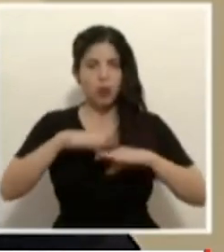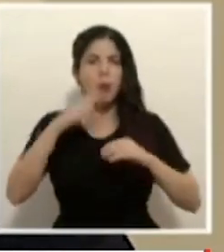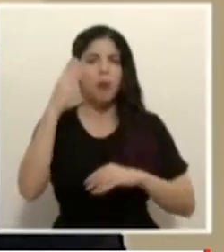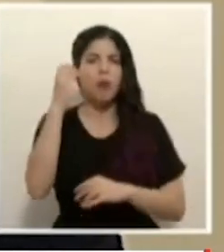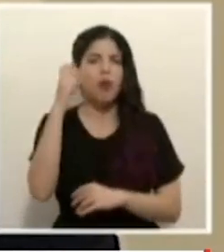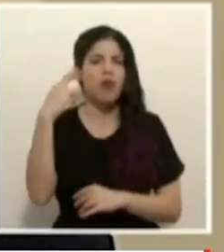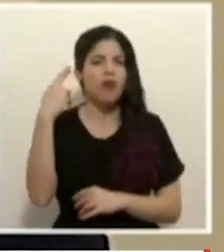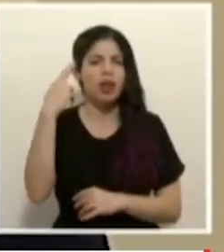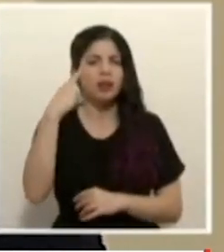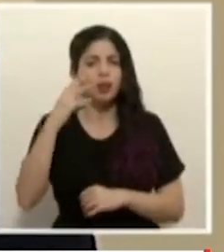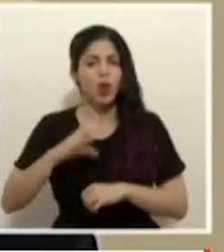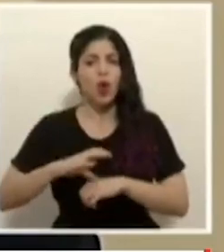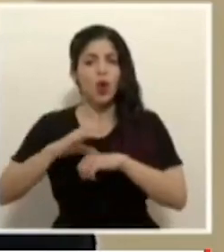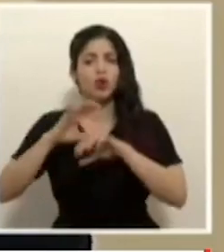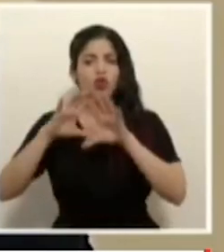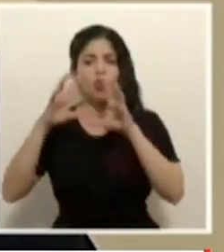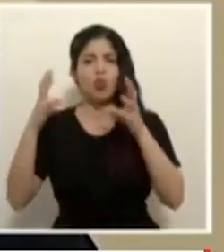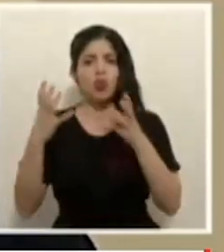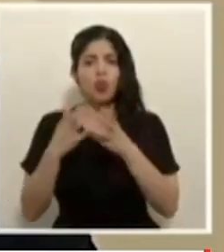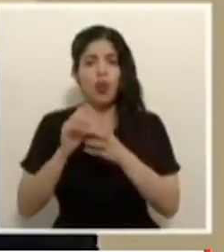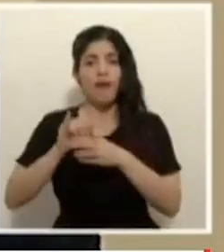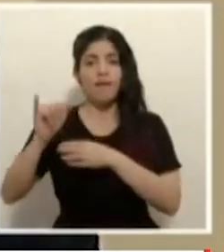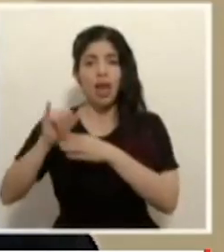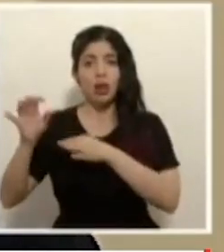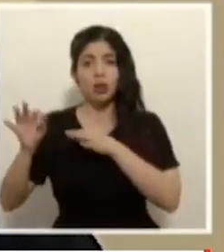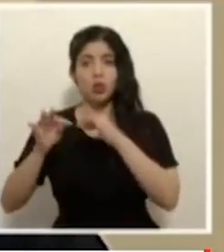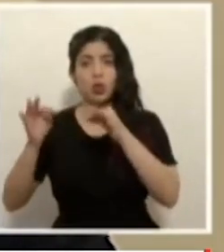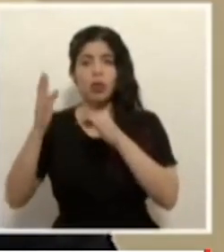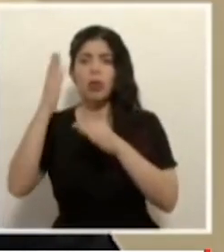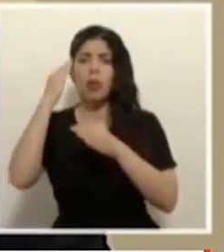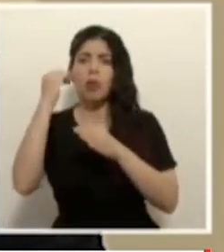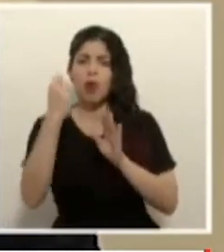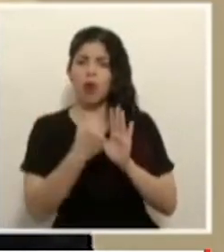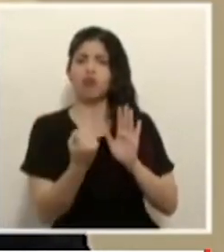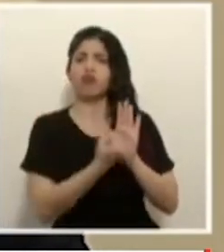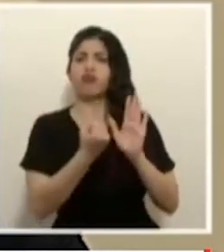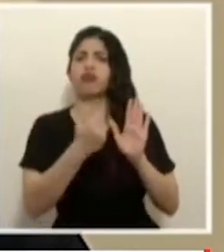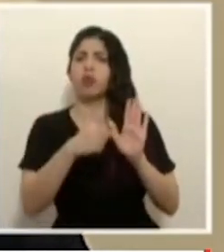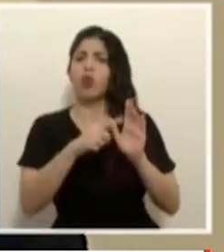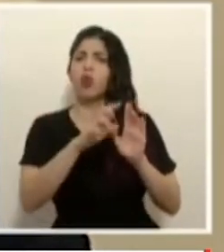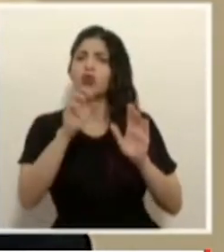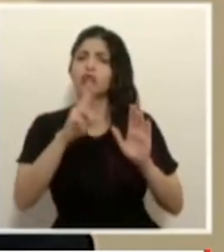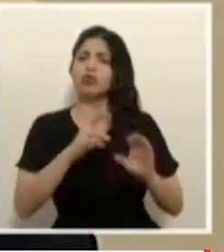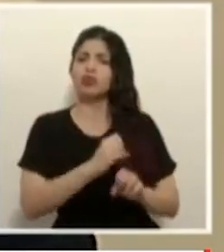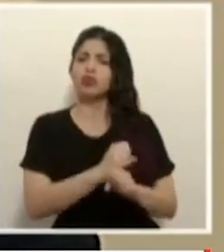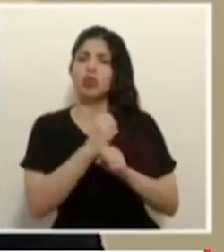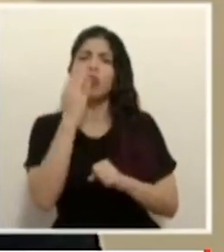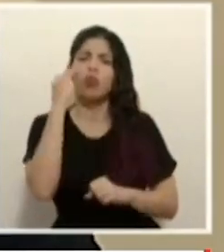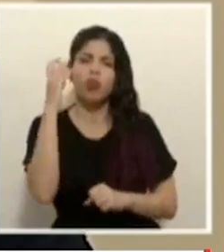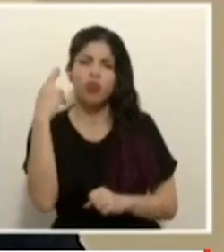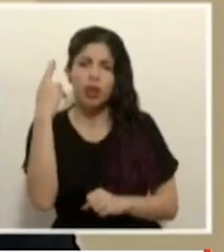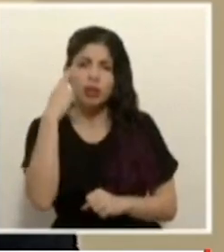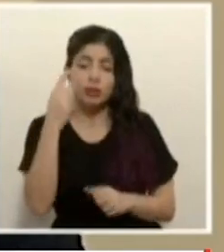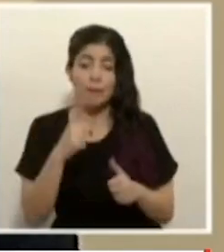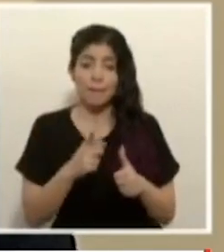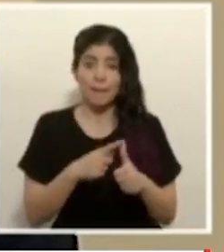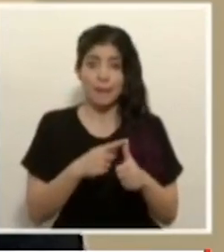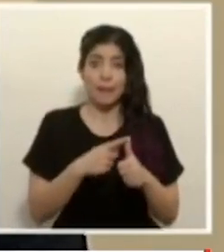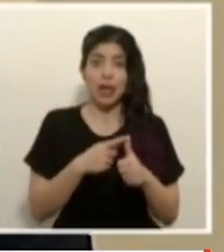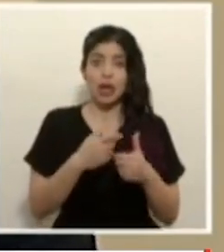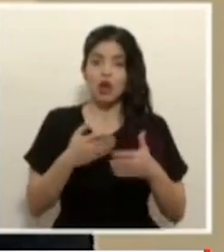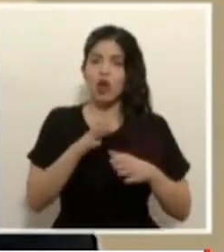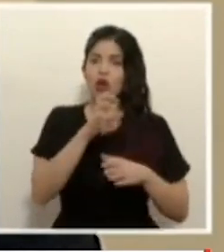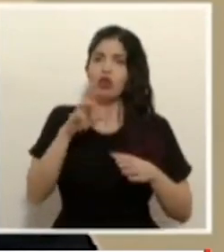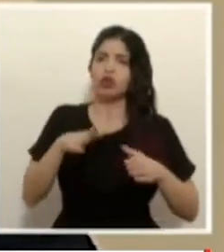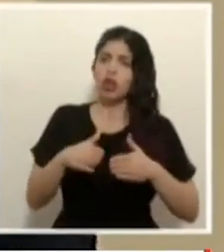del que el consejo mundial de viajes y turismo nos haya otorgado el sello como destino seguro el primero es que se sometió al escrutinio